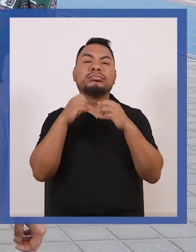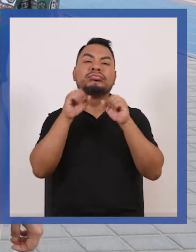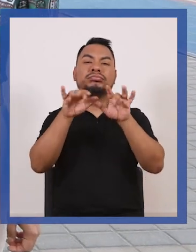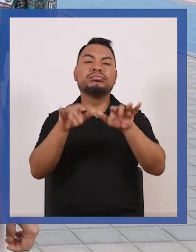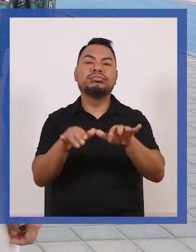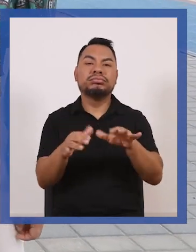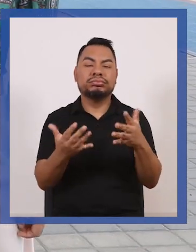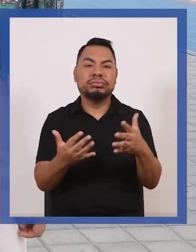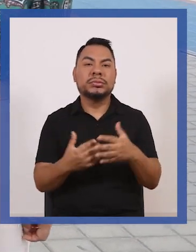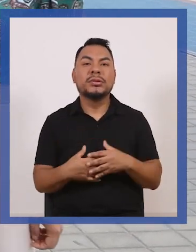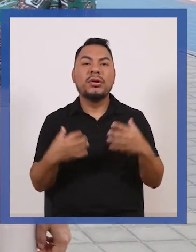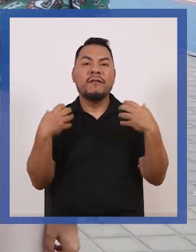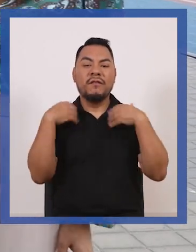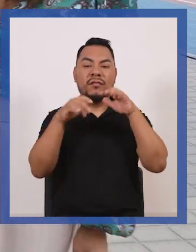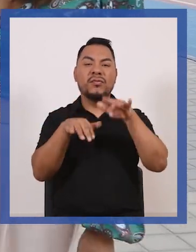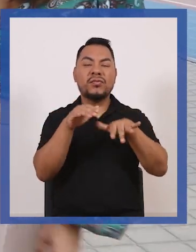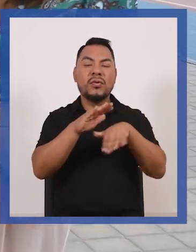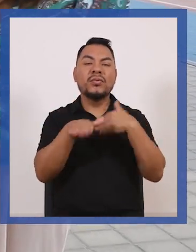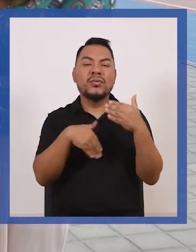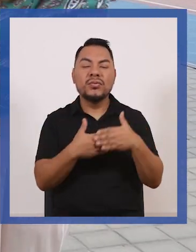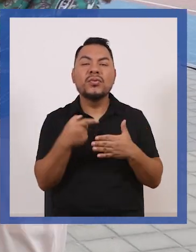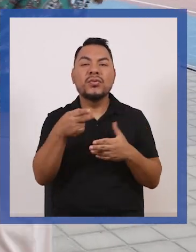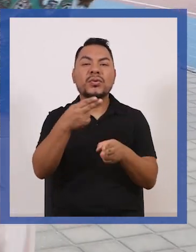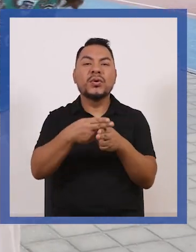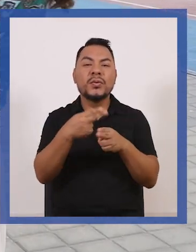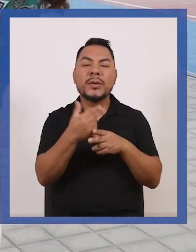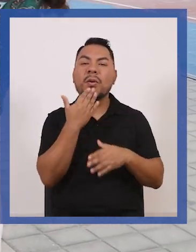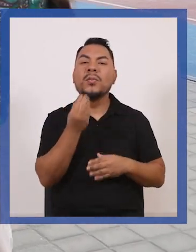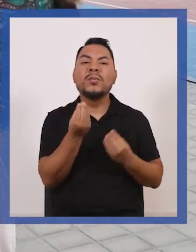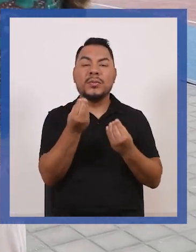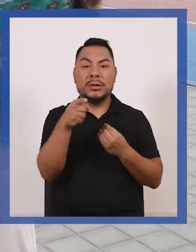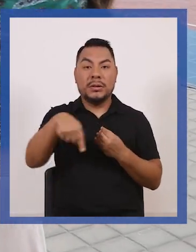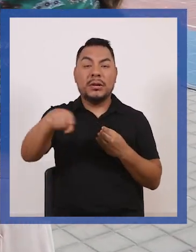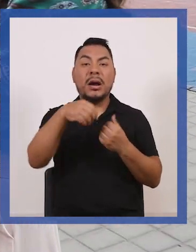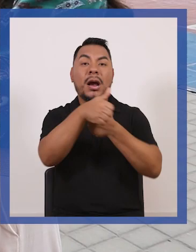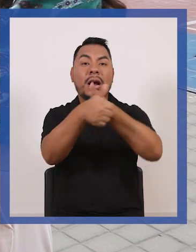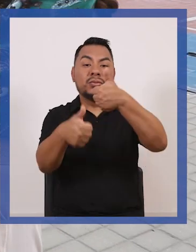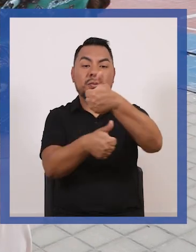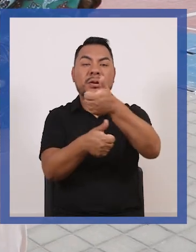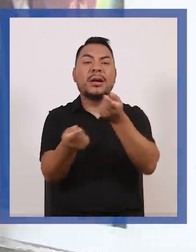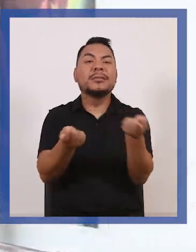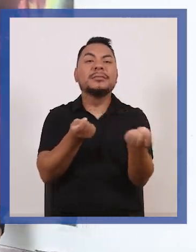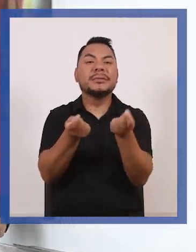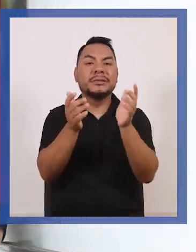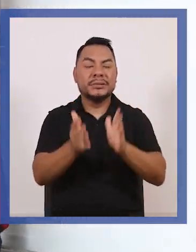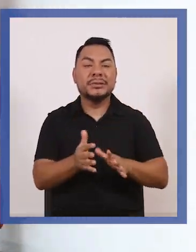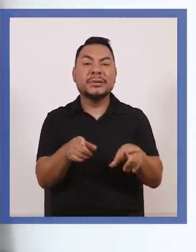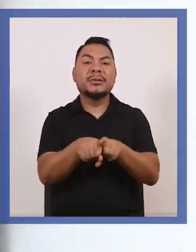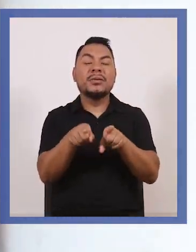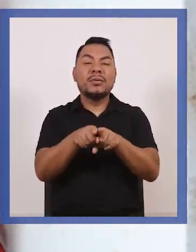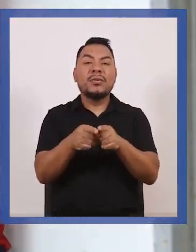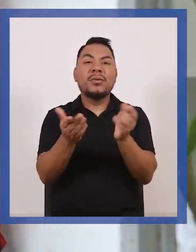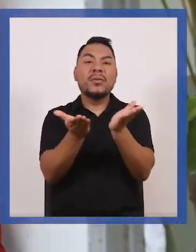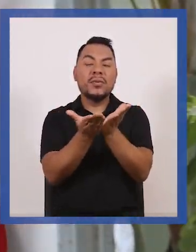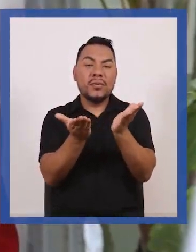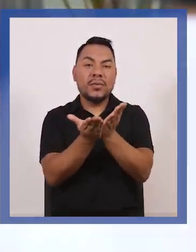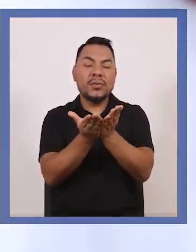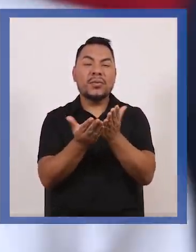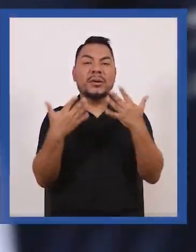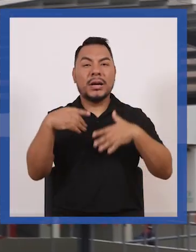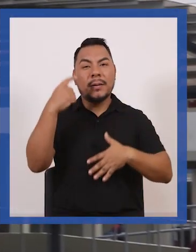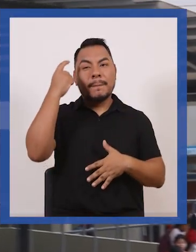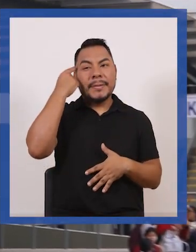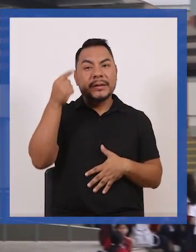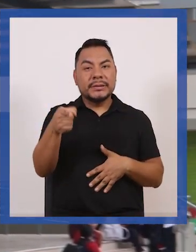hoy se está actualizando nuestras currículas con nombres como auxiliar administrativo El colegio lo